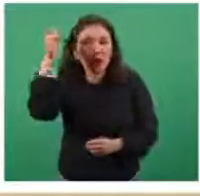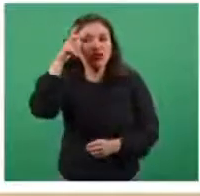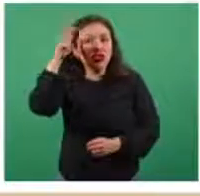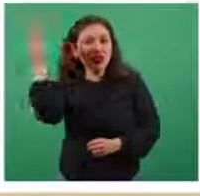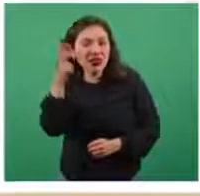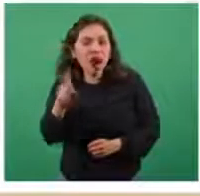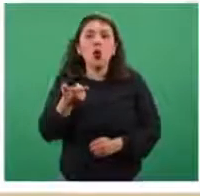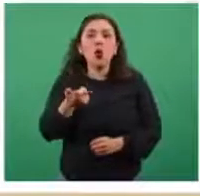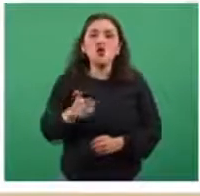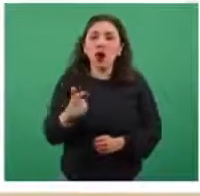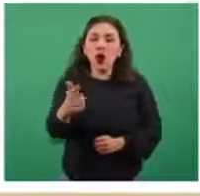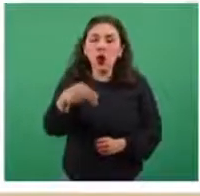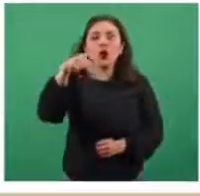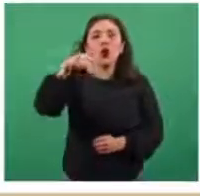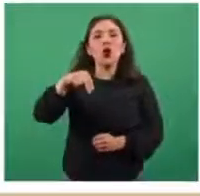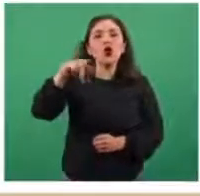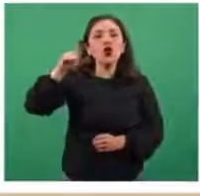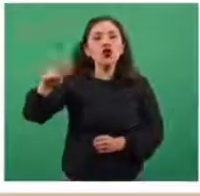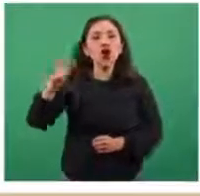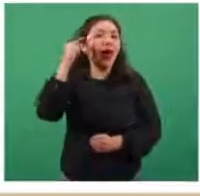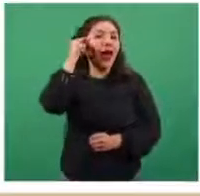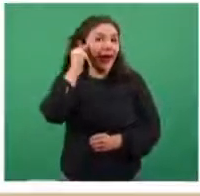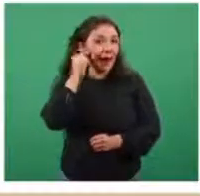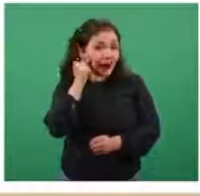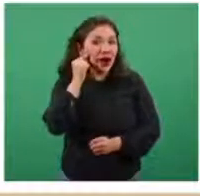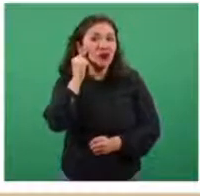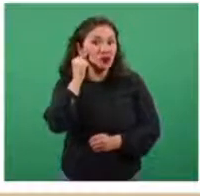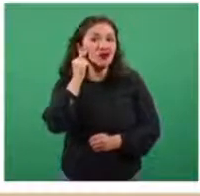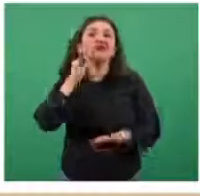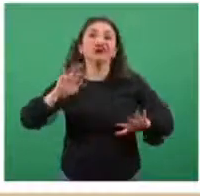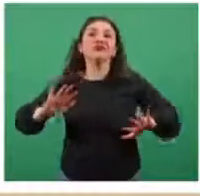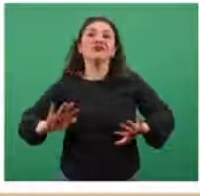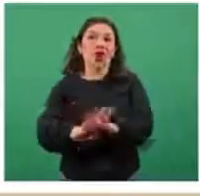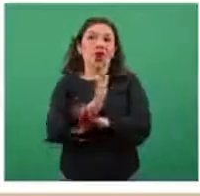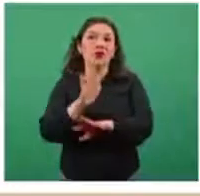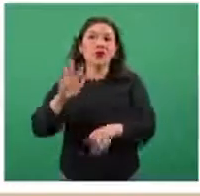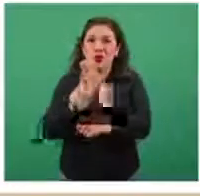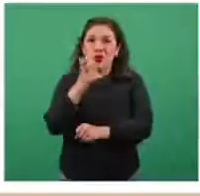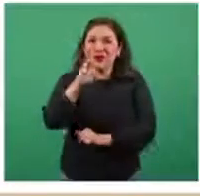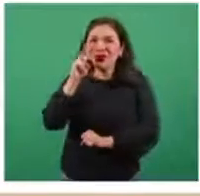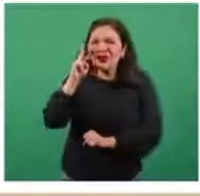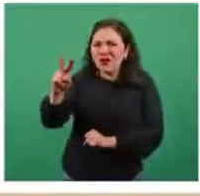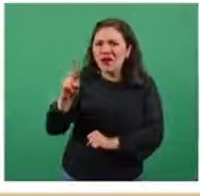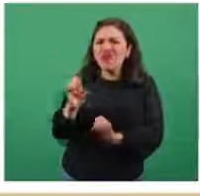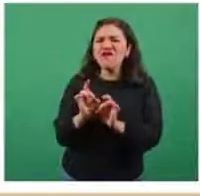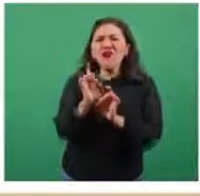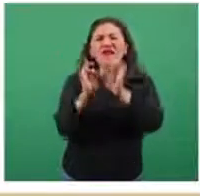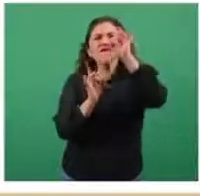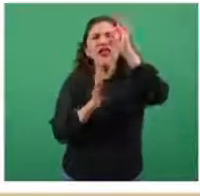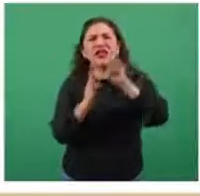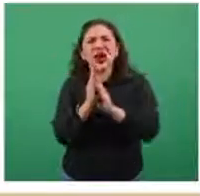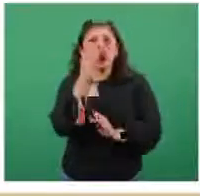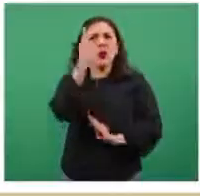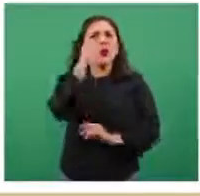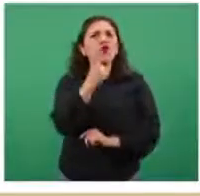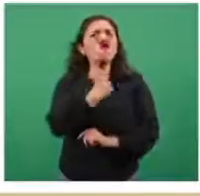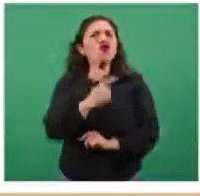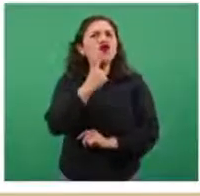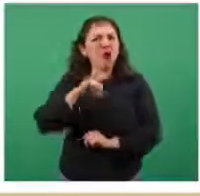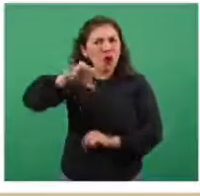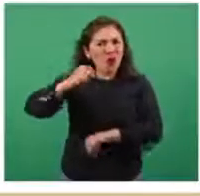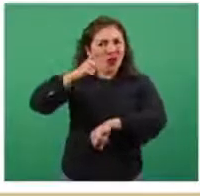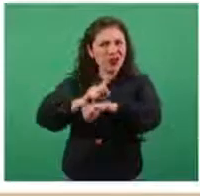Hidalgo, Guanajuato, Nuevo León, Guerrero, cambio de categoría y por eso observan una flecha roja para el día de hoy